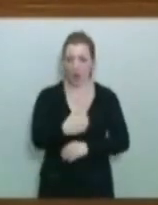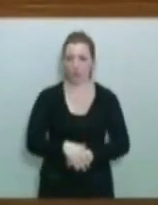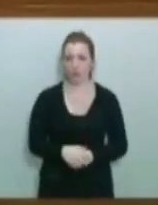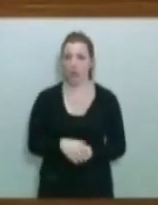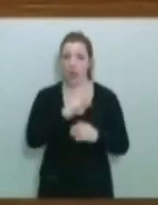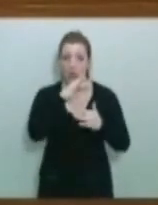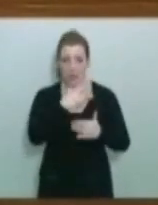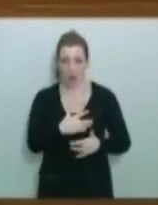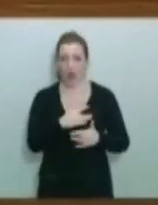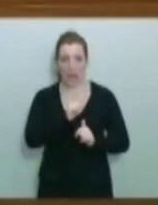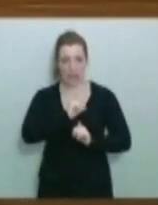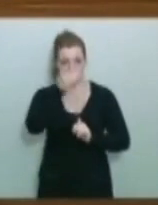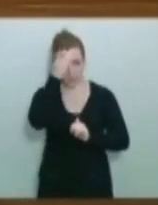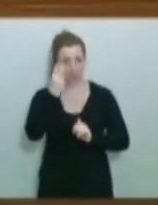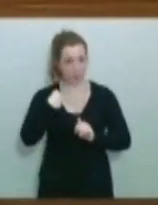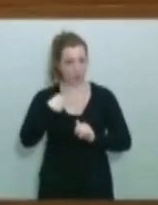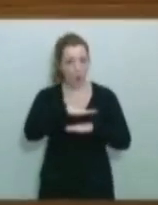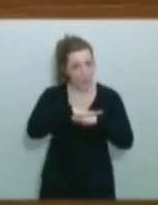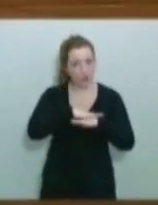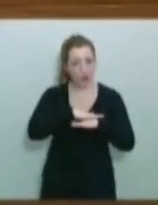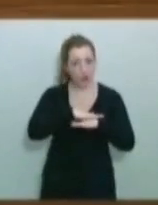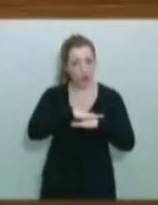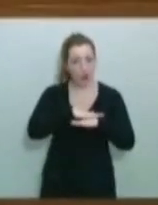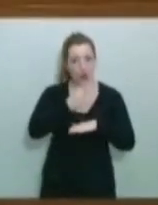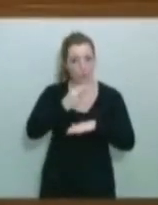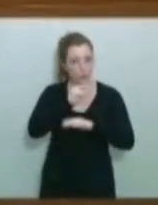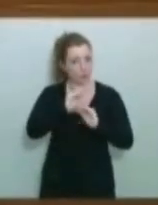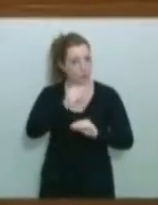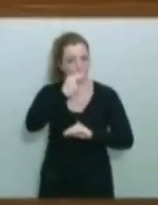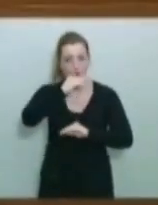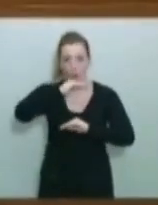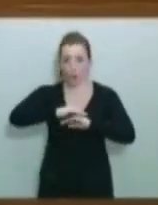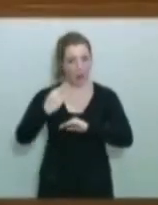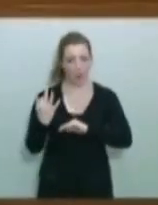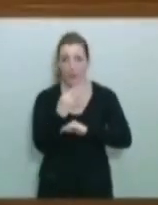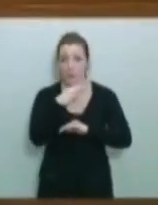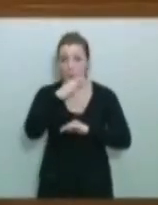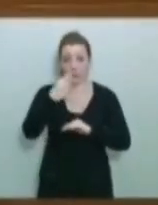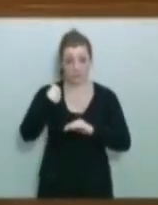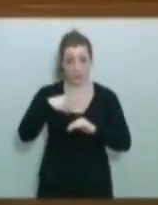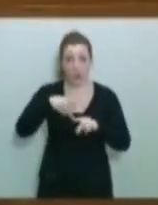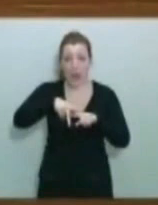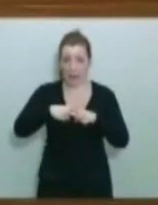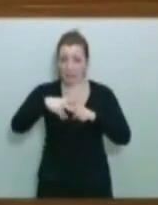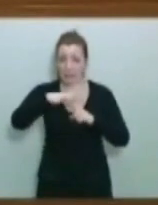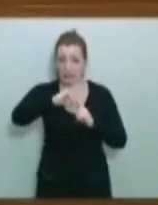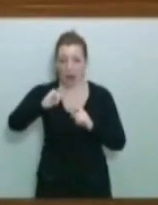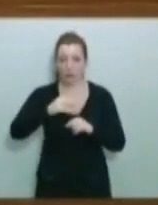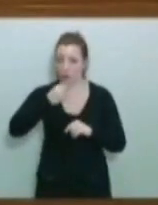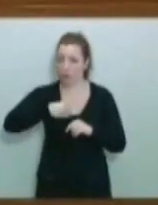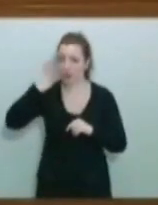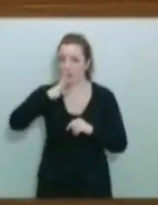Y ahora esperemos efectivamente que el Gobierno cumpla su compromiso. Y usted tiene mecanismos, en esta Cámara existen los mecanismos suficientes para